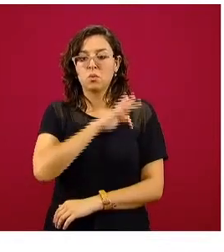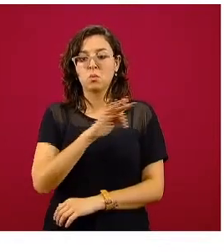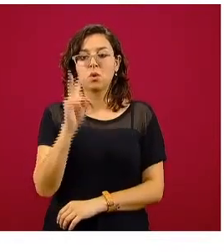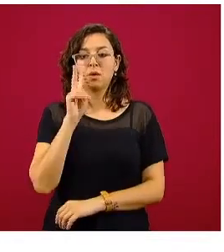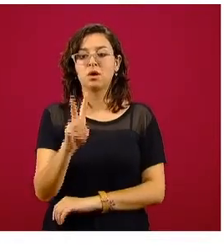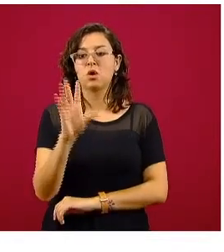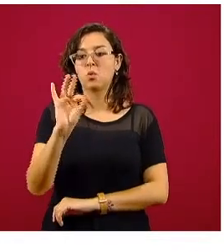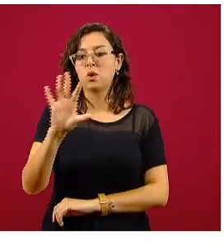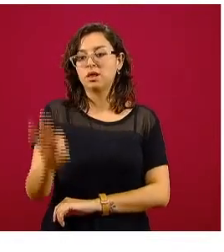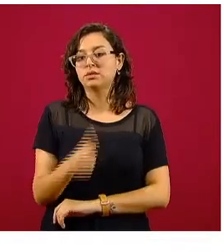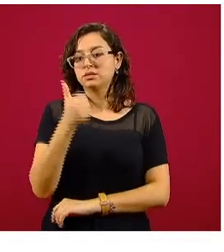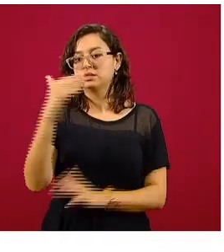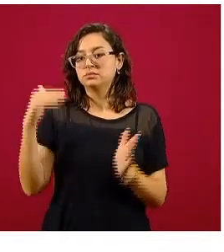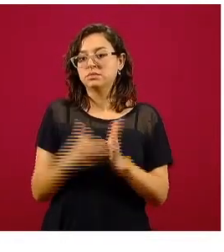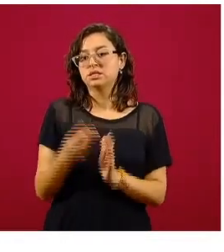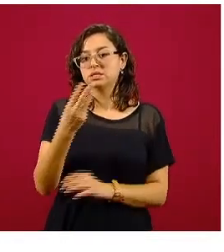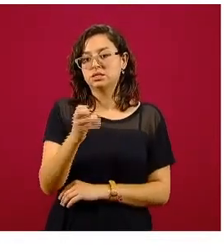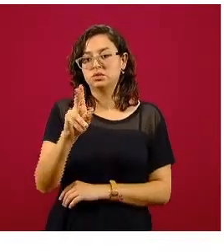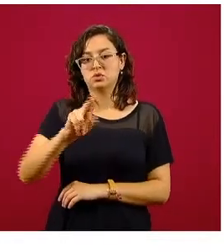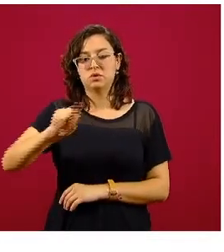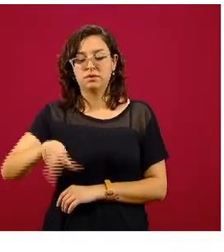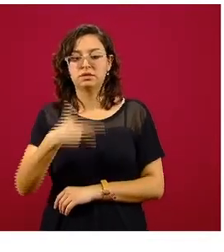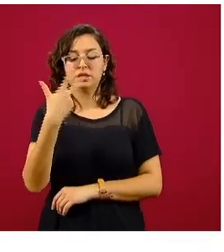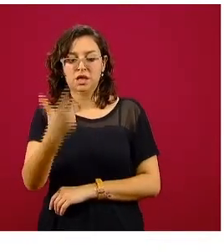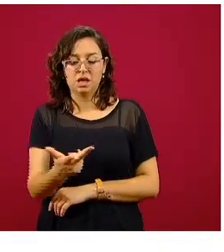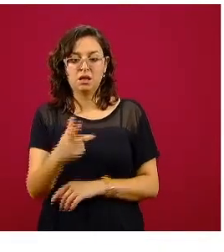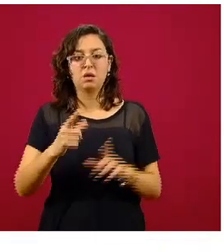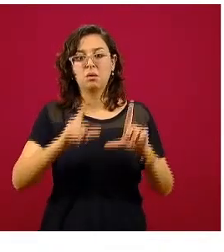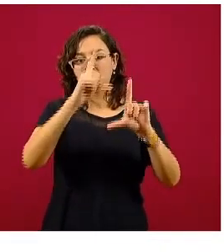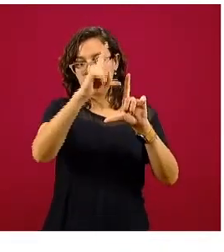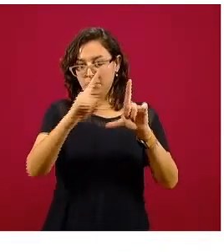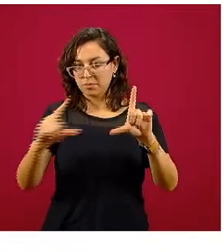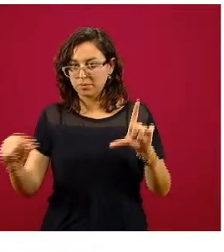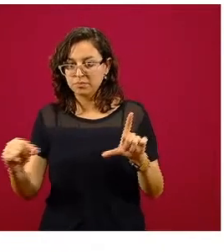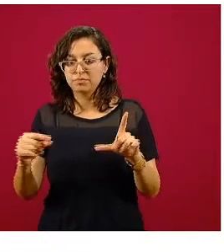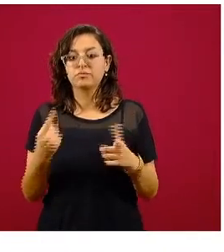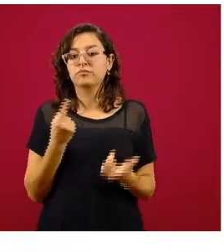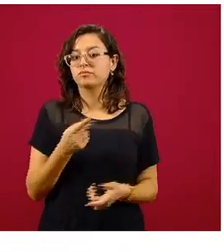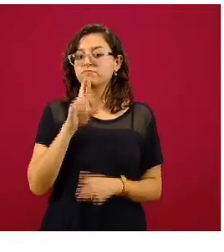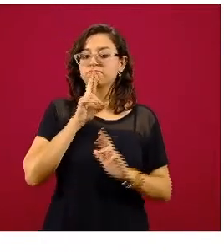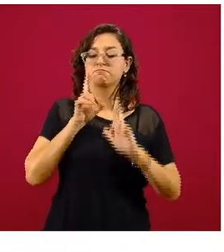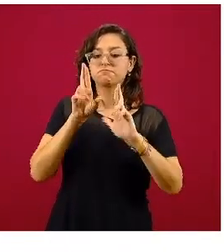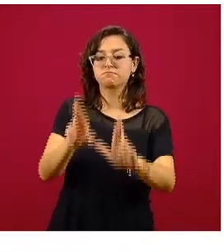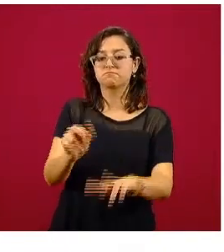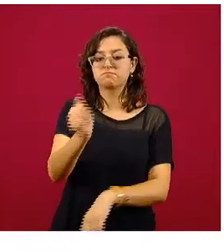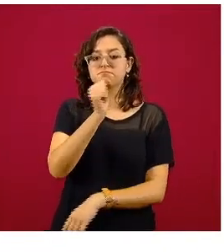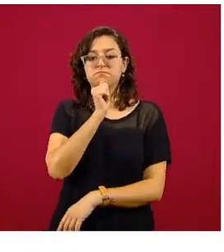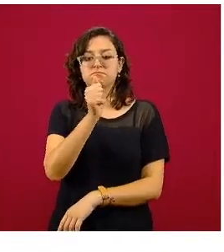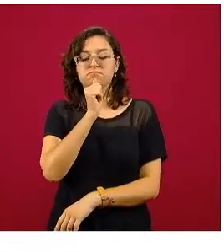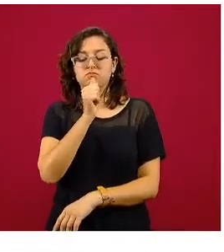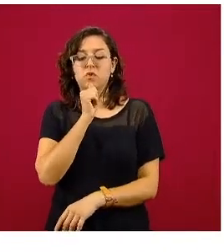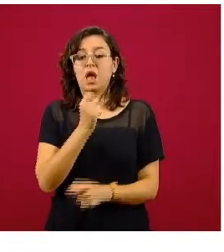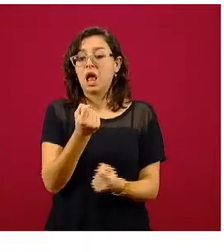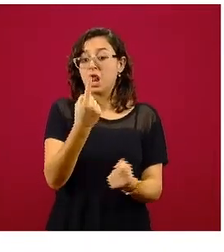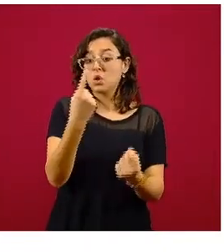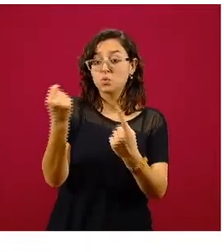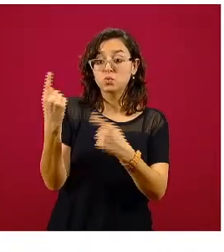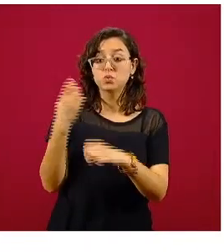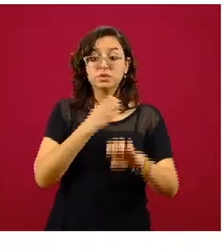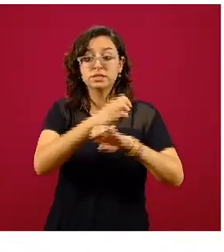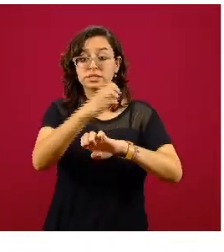.398 casos sospechosos que están pendientes de un resultado, cuáles son los estados que están